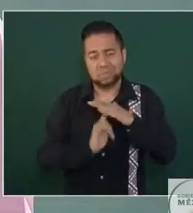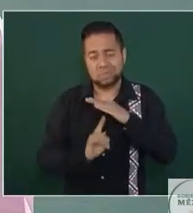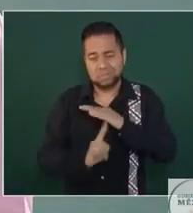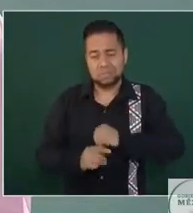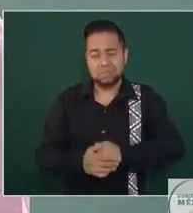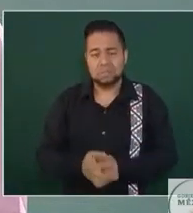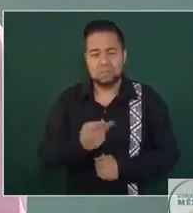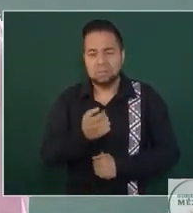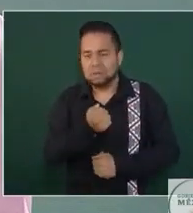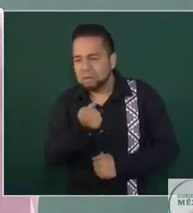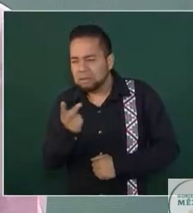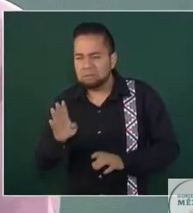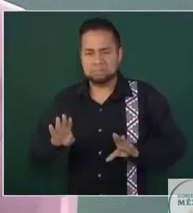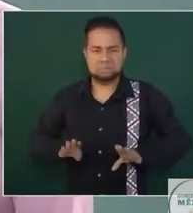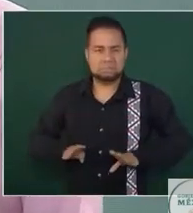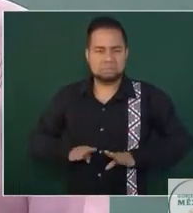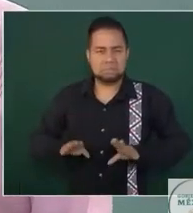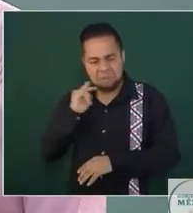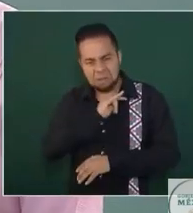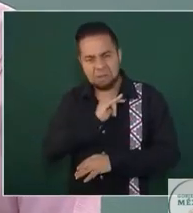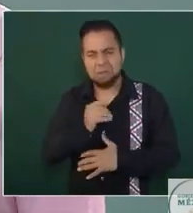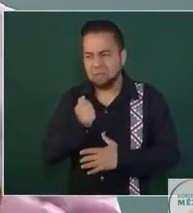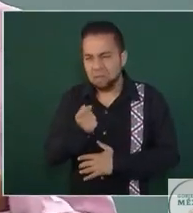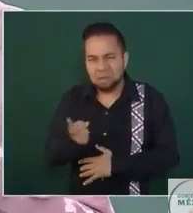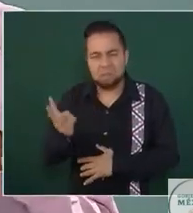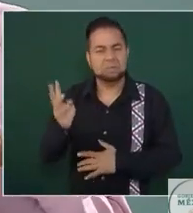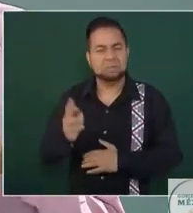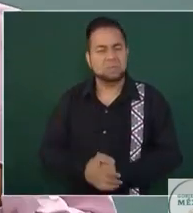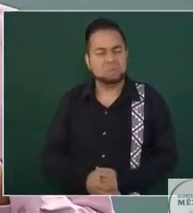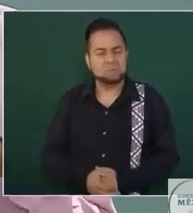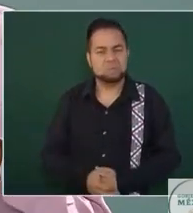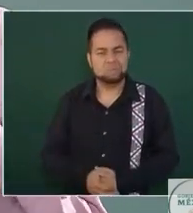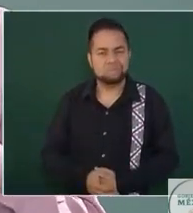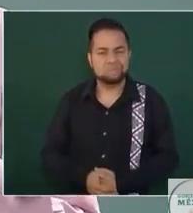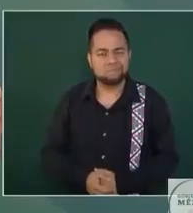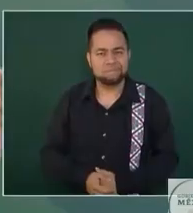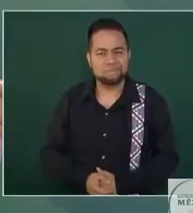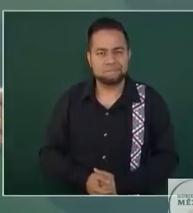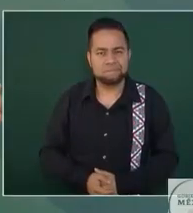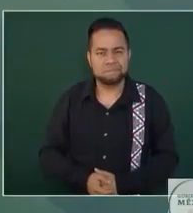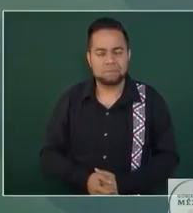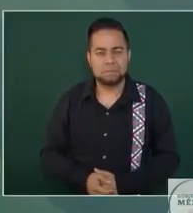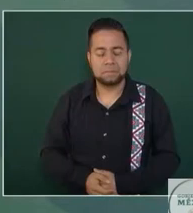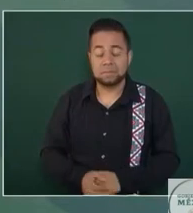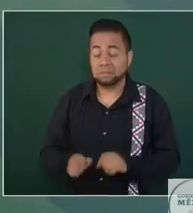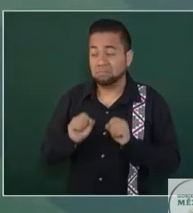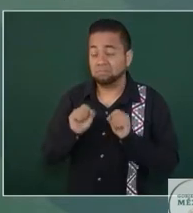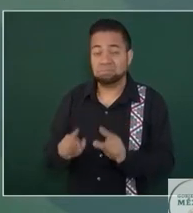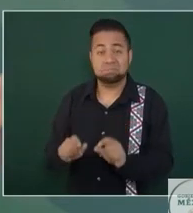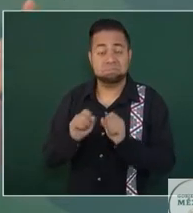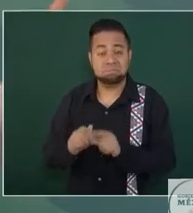actitud muy hipócrita que se da siempre, pero se